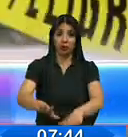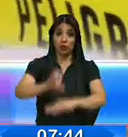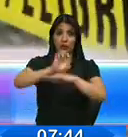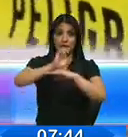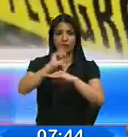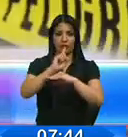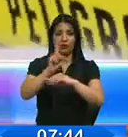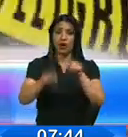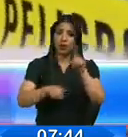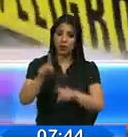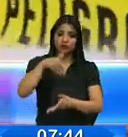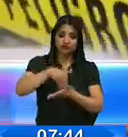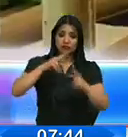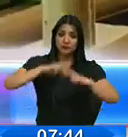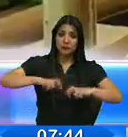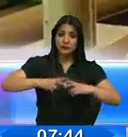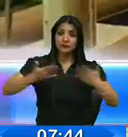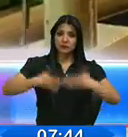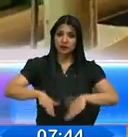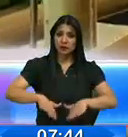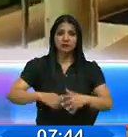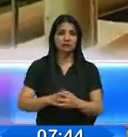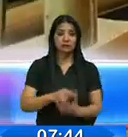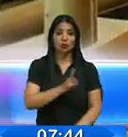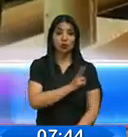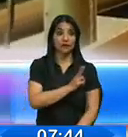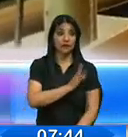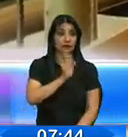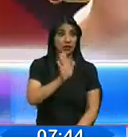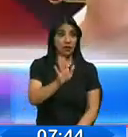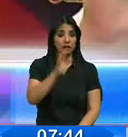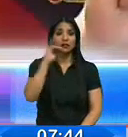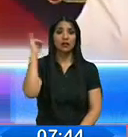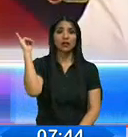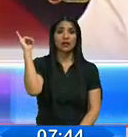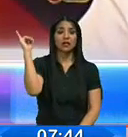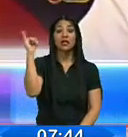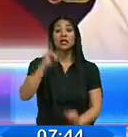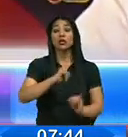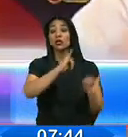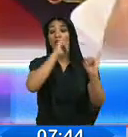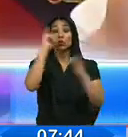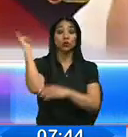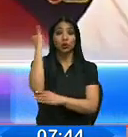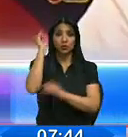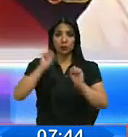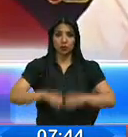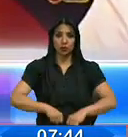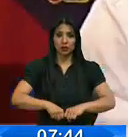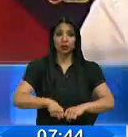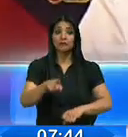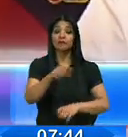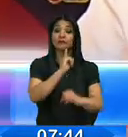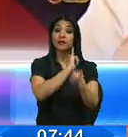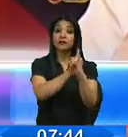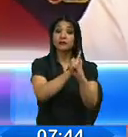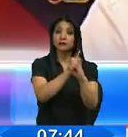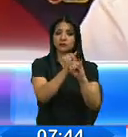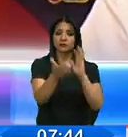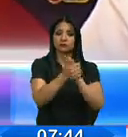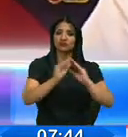con centros de investigación, academia e industria. Para capacitar, valga la redundancia, a instituciones